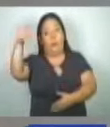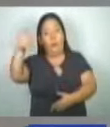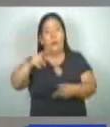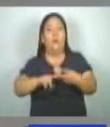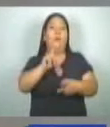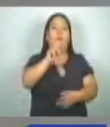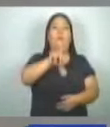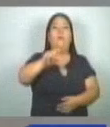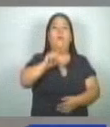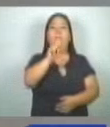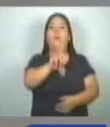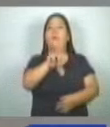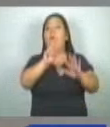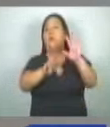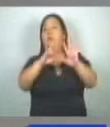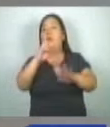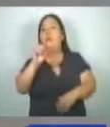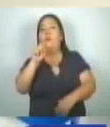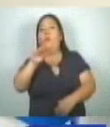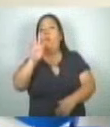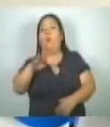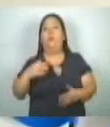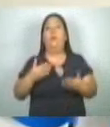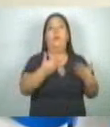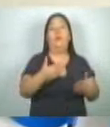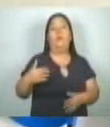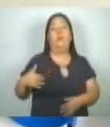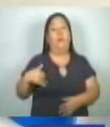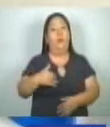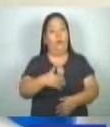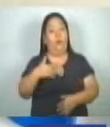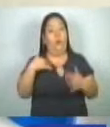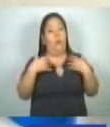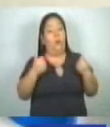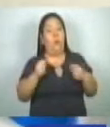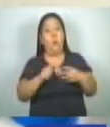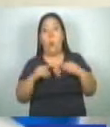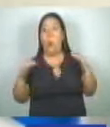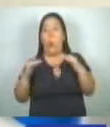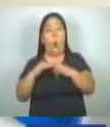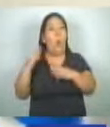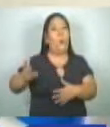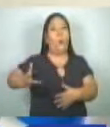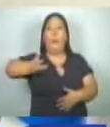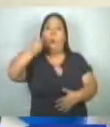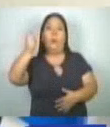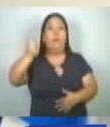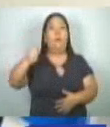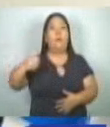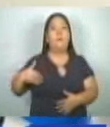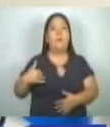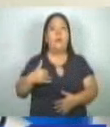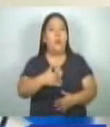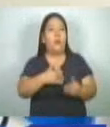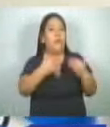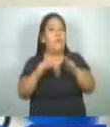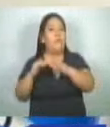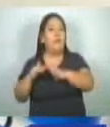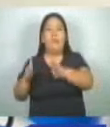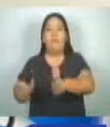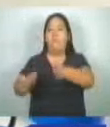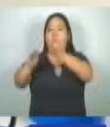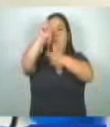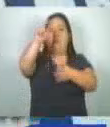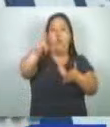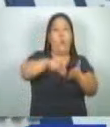.170.4 millones para salud. También se han suprimido las plazas vacantes de los ministerios e instituciones. Se han